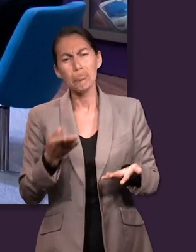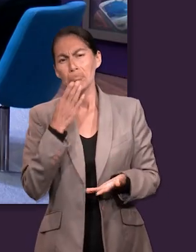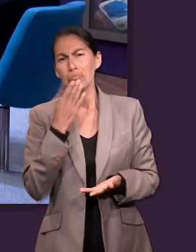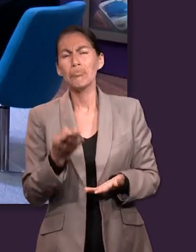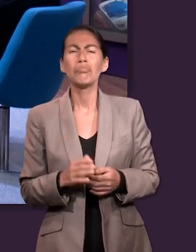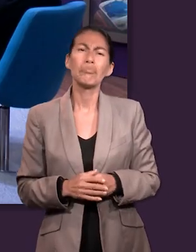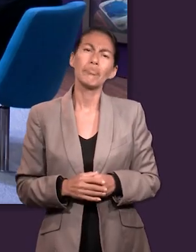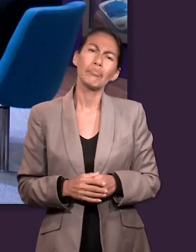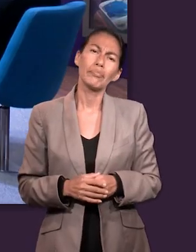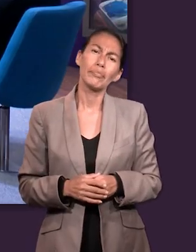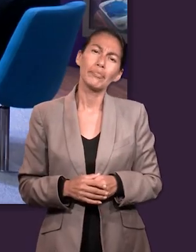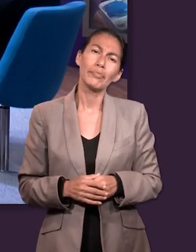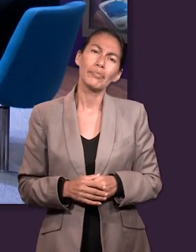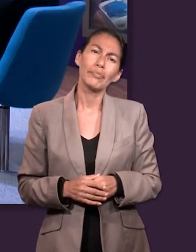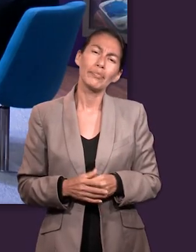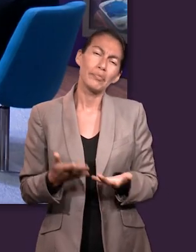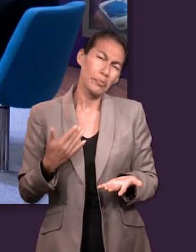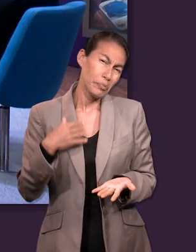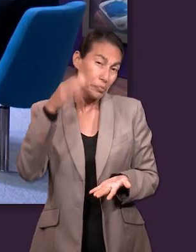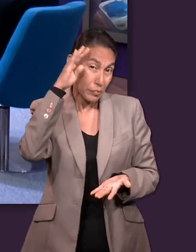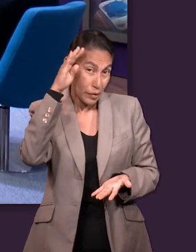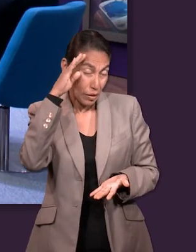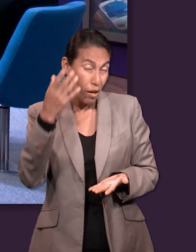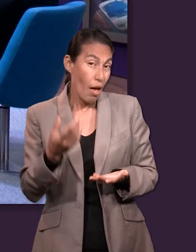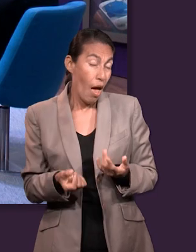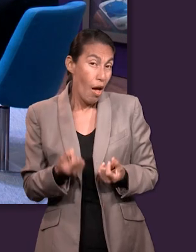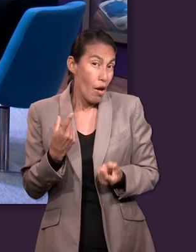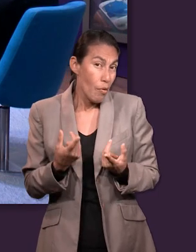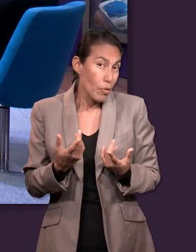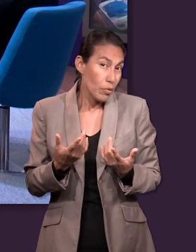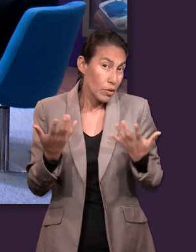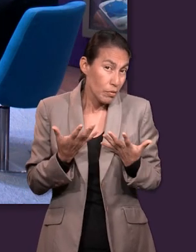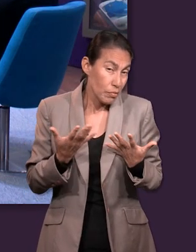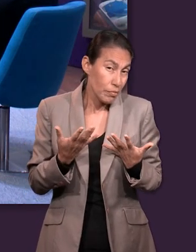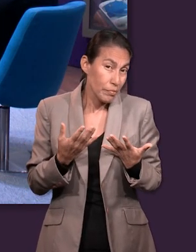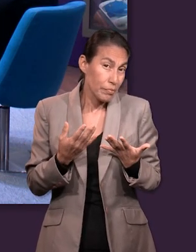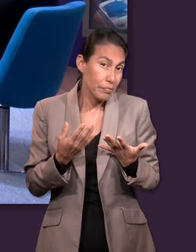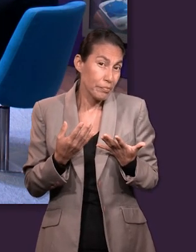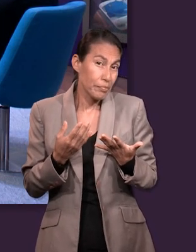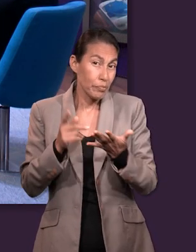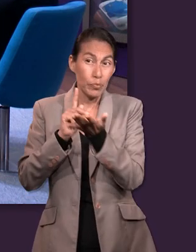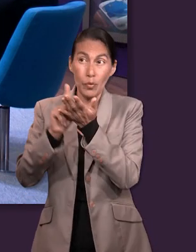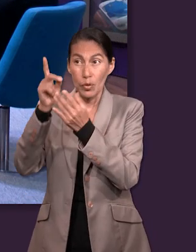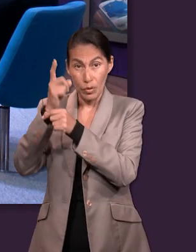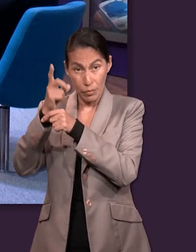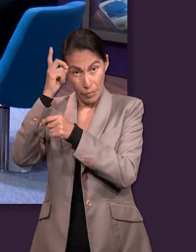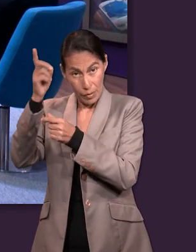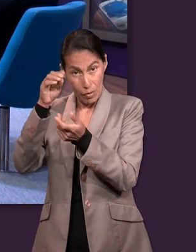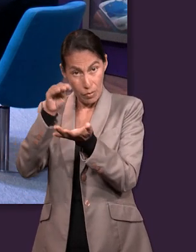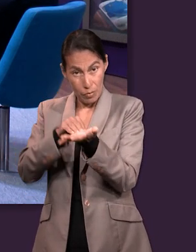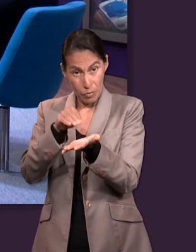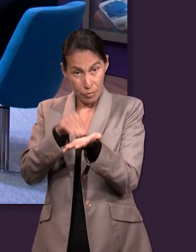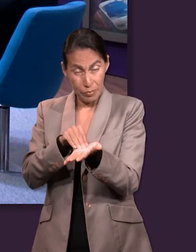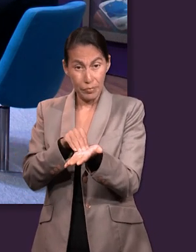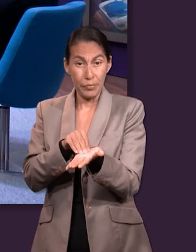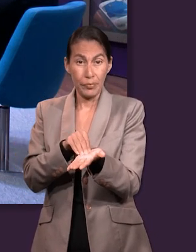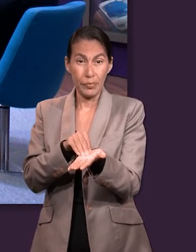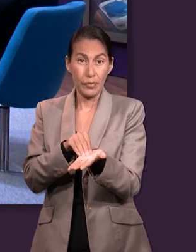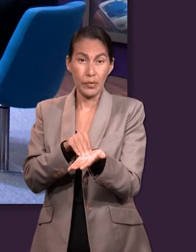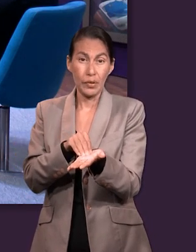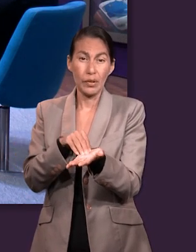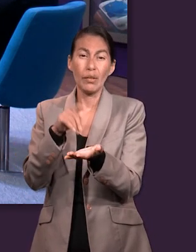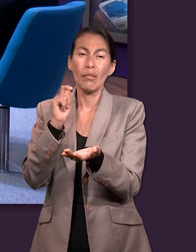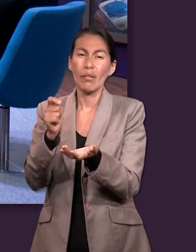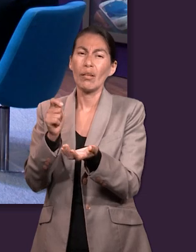una de las cosas que podemos utilizar para comprobar cuál es la voluntad de Dios es conocer